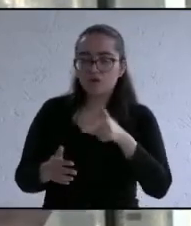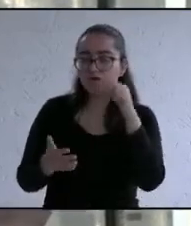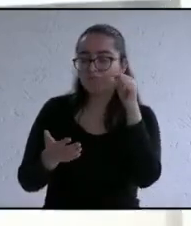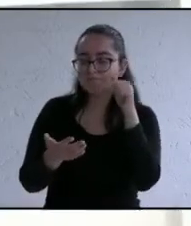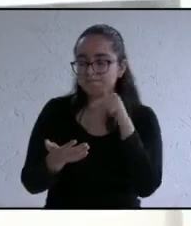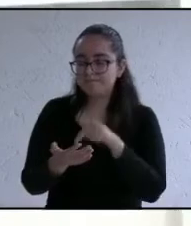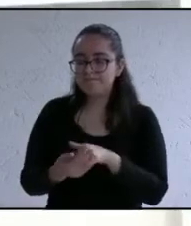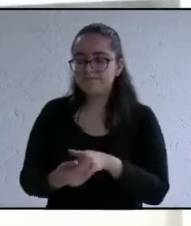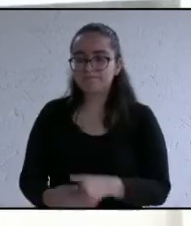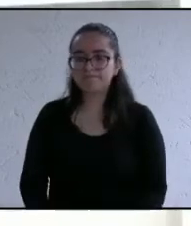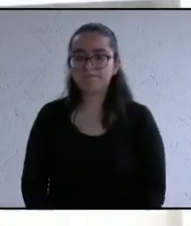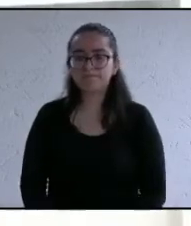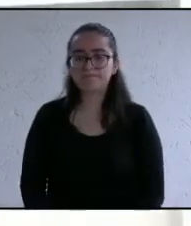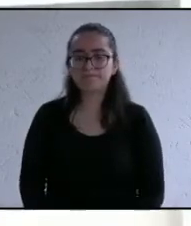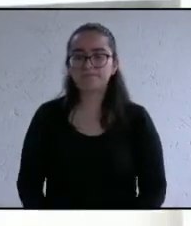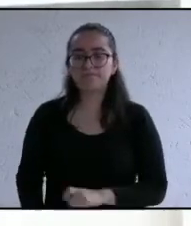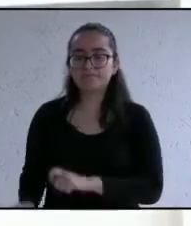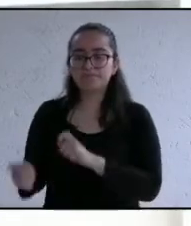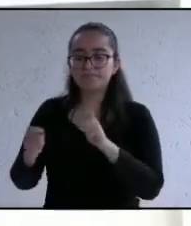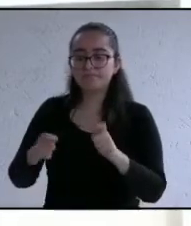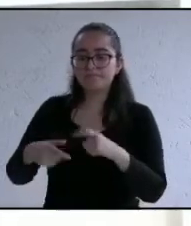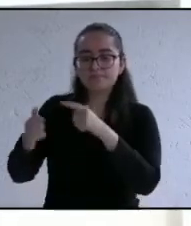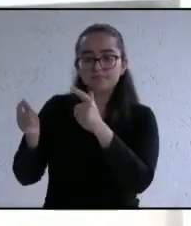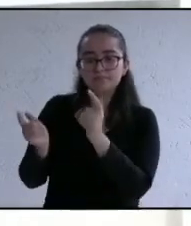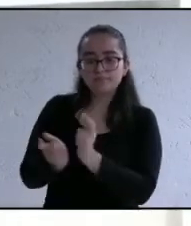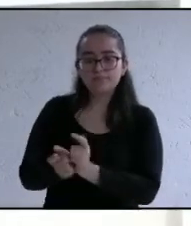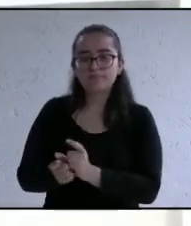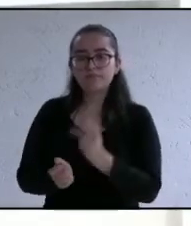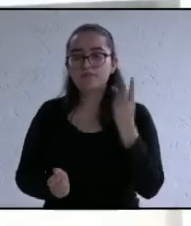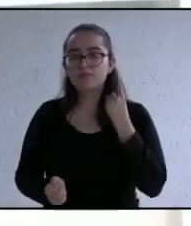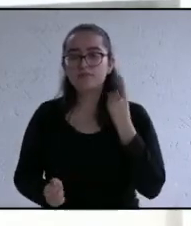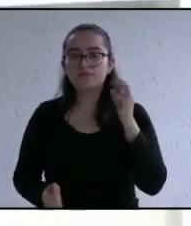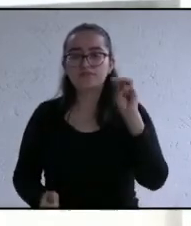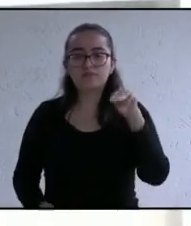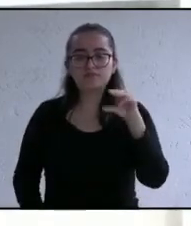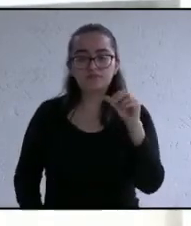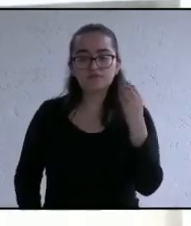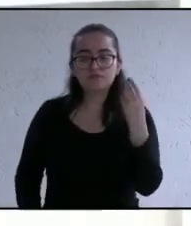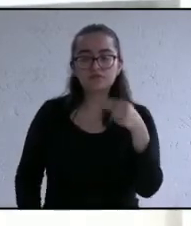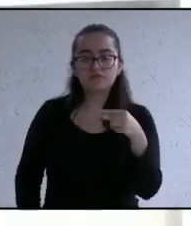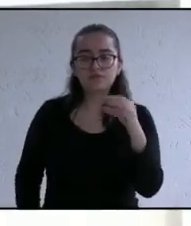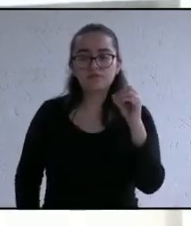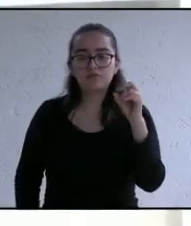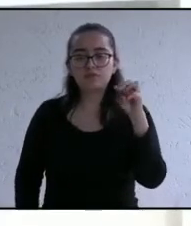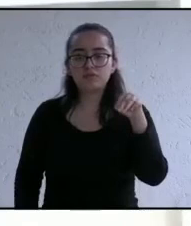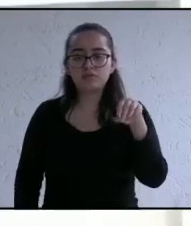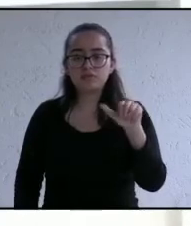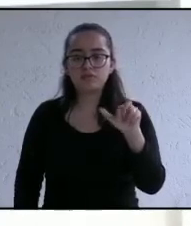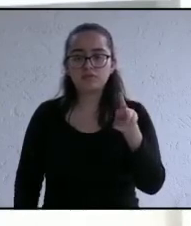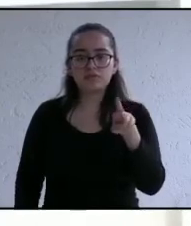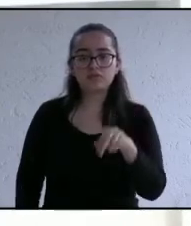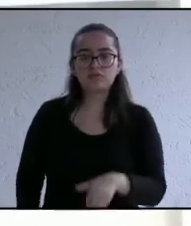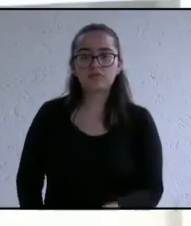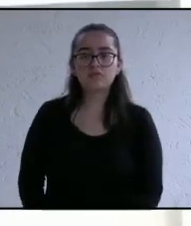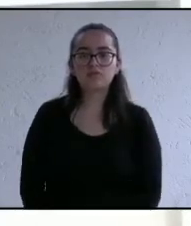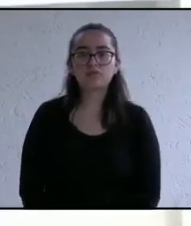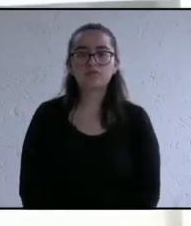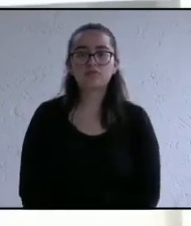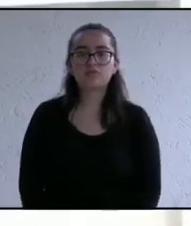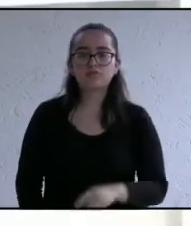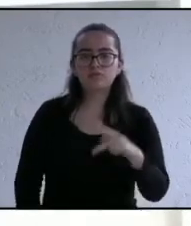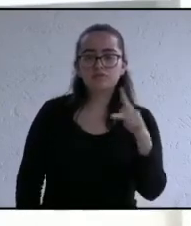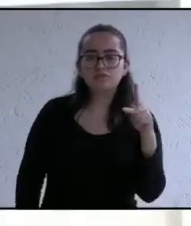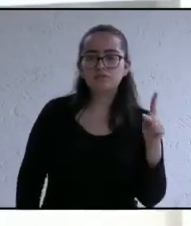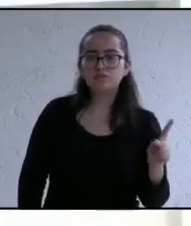gracias continuamos con el candidato de Movimiento Ciudadano Omar del Moral Molina y la